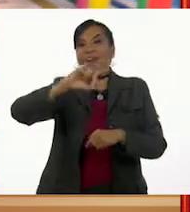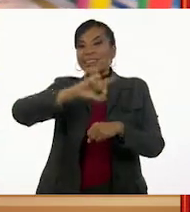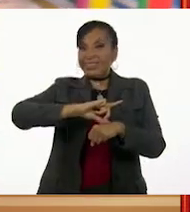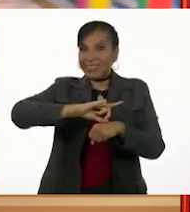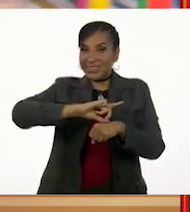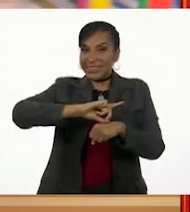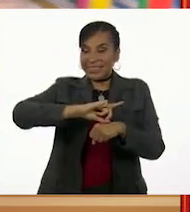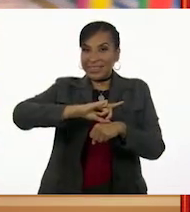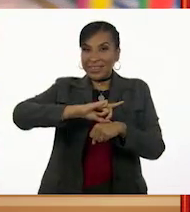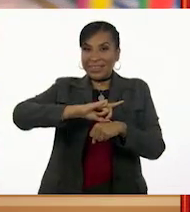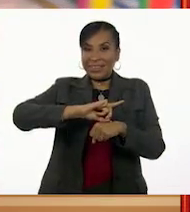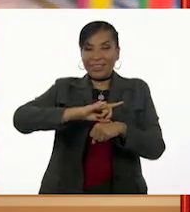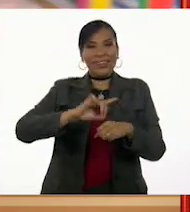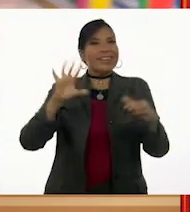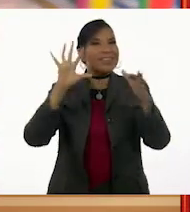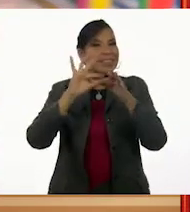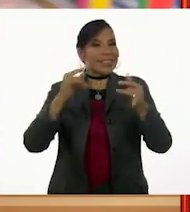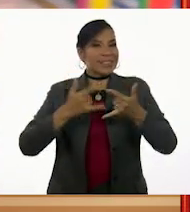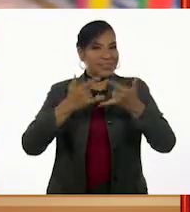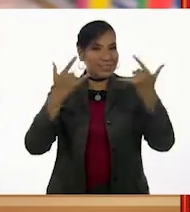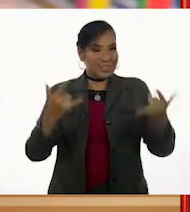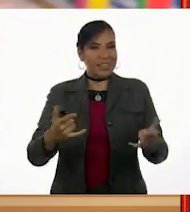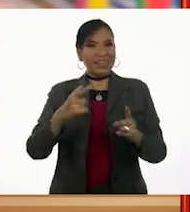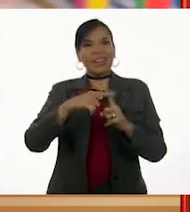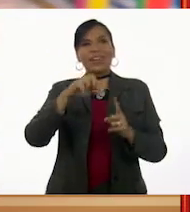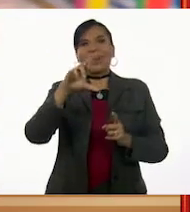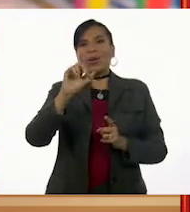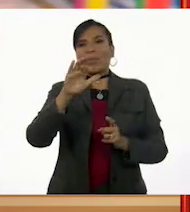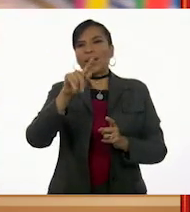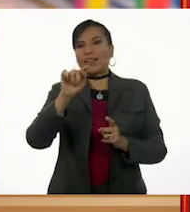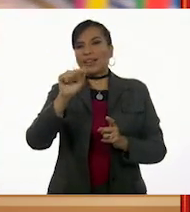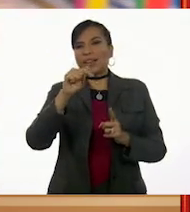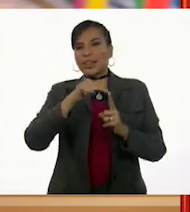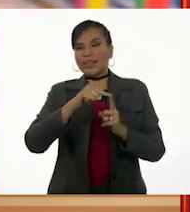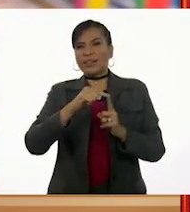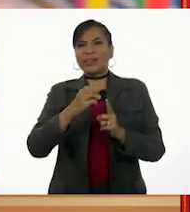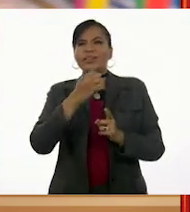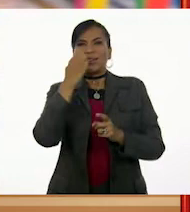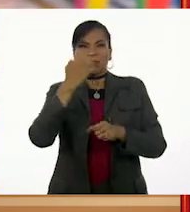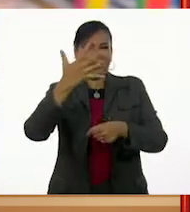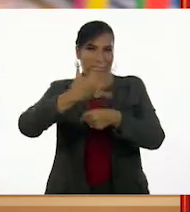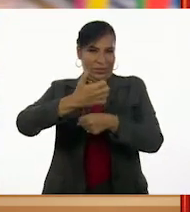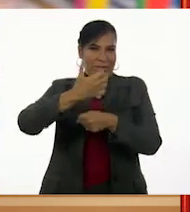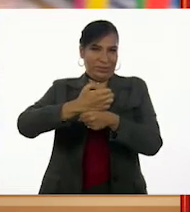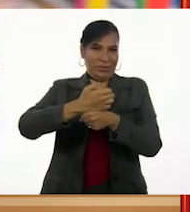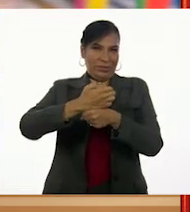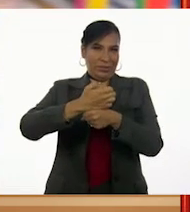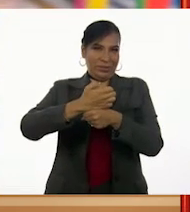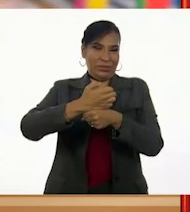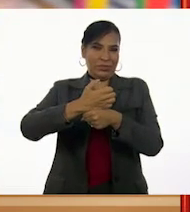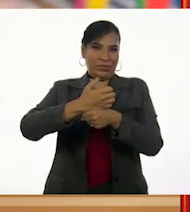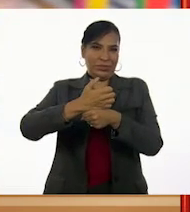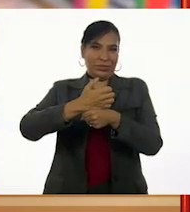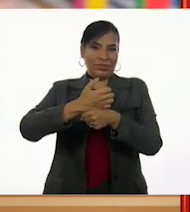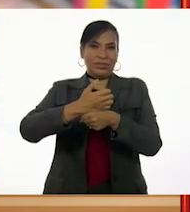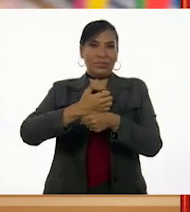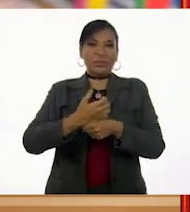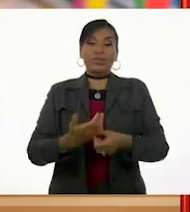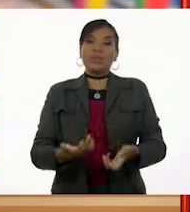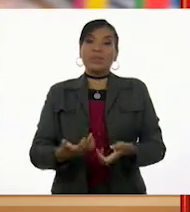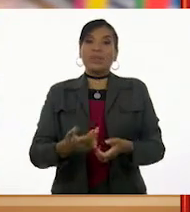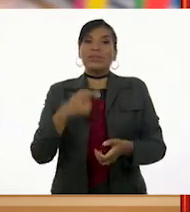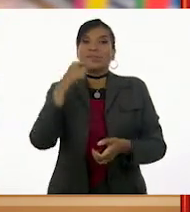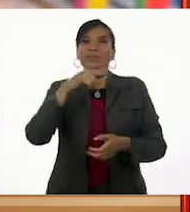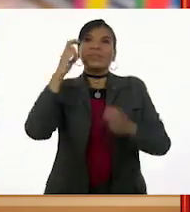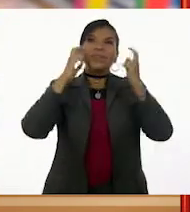vamos a contar la historia de Roberto, quien cursa el quinto grado de primaria y